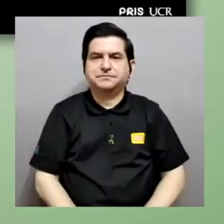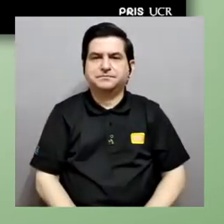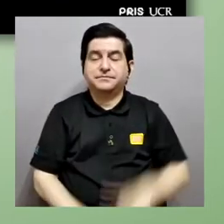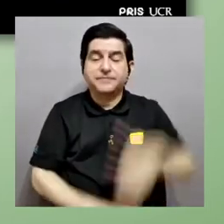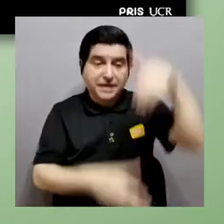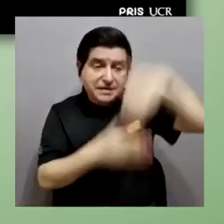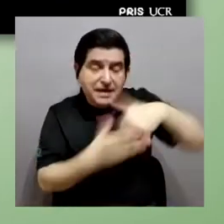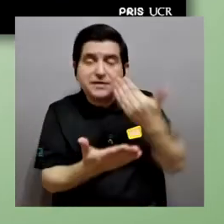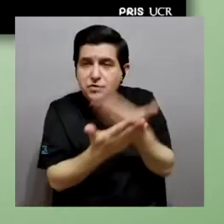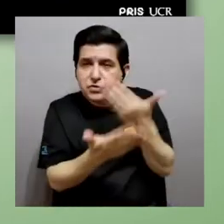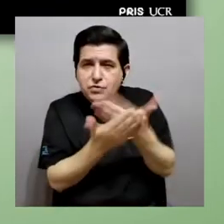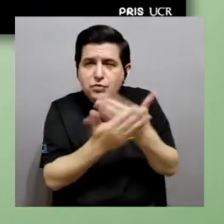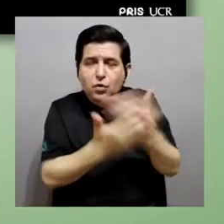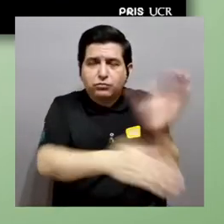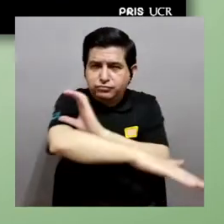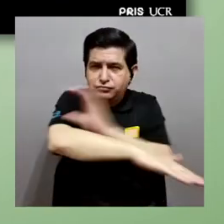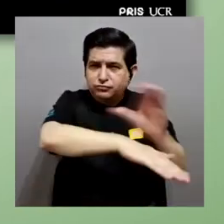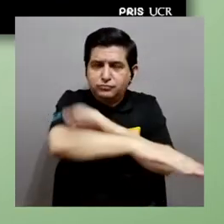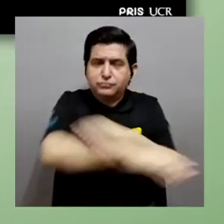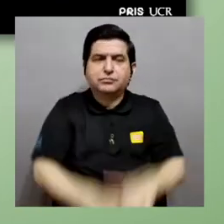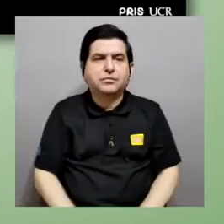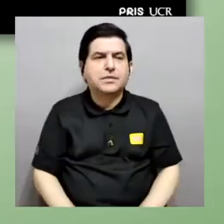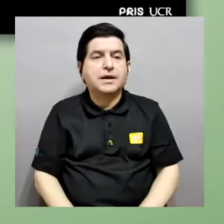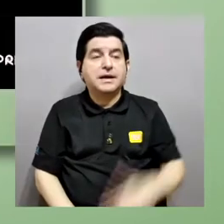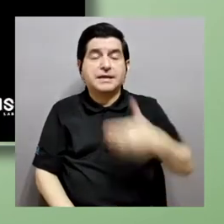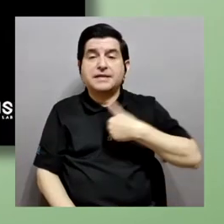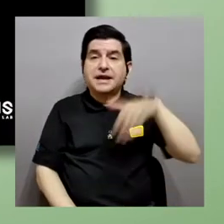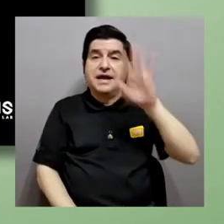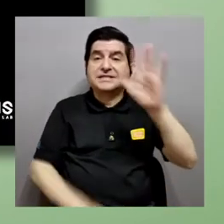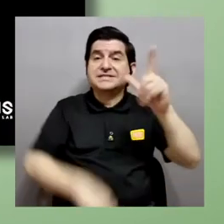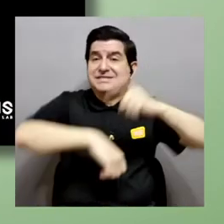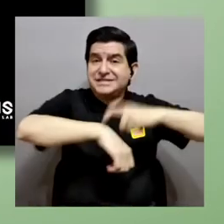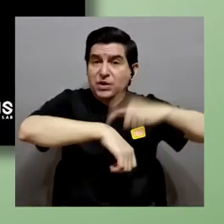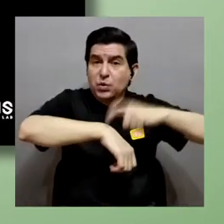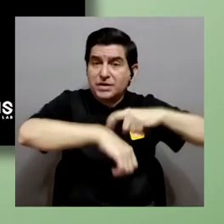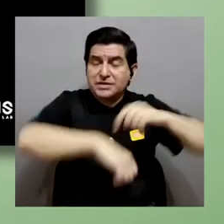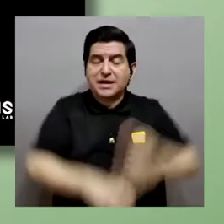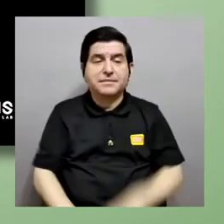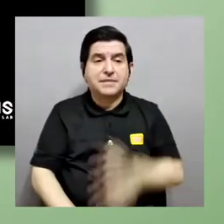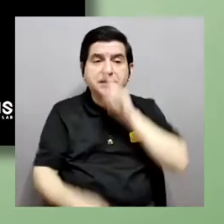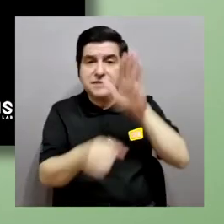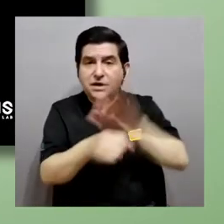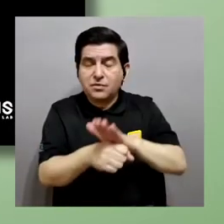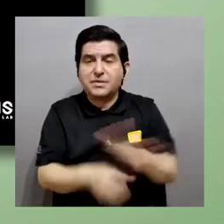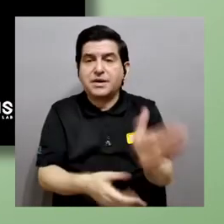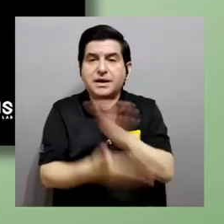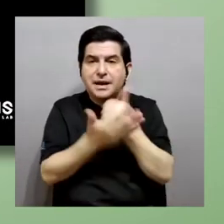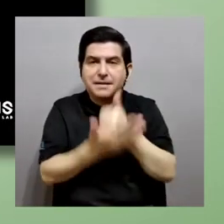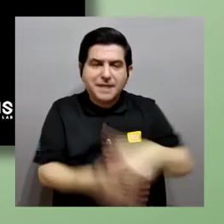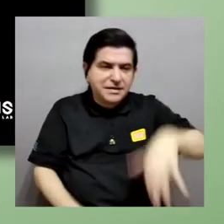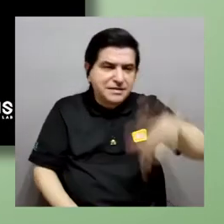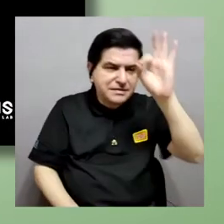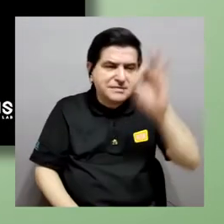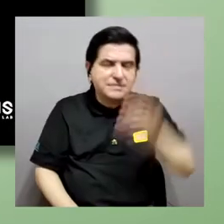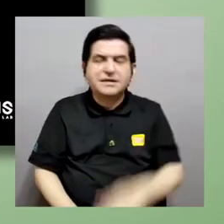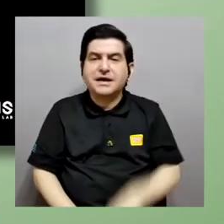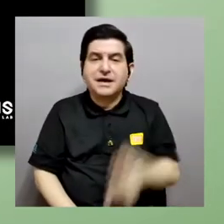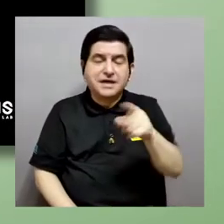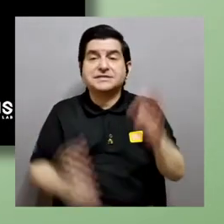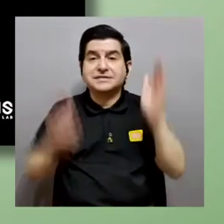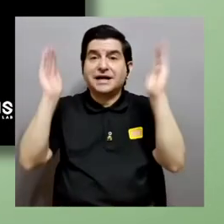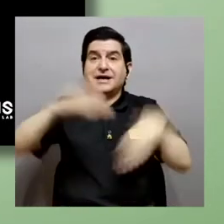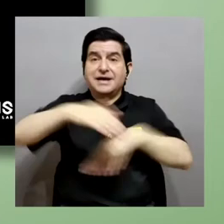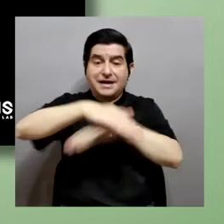computacional, en la metodología, tenemos estas cinco etapas que hay que lograr cubrir. La parte de obtención, generación, de esta gran base de datos de compuestos que